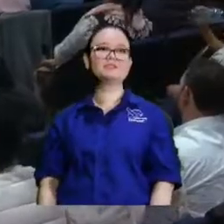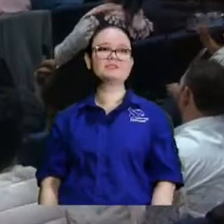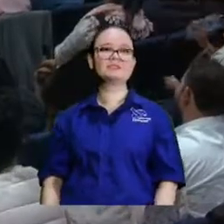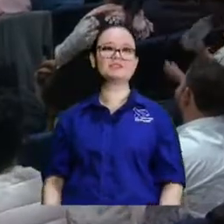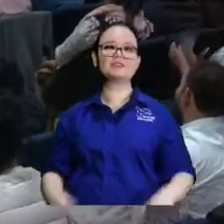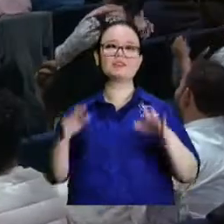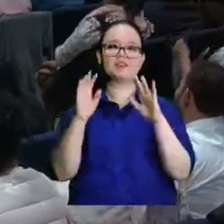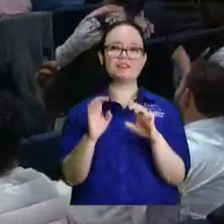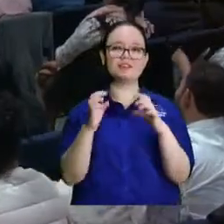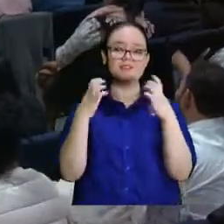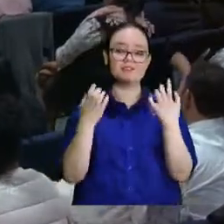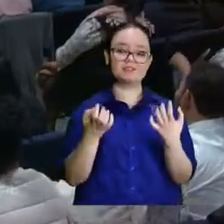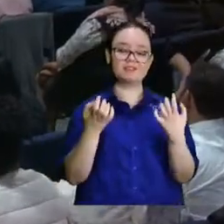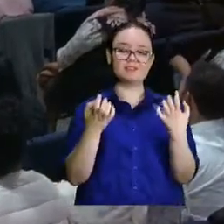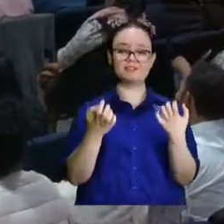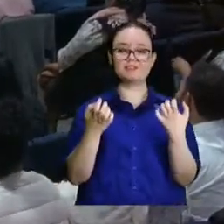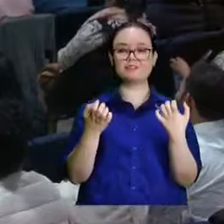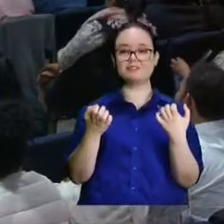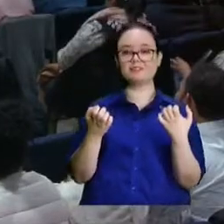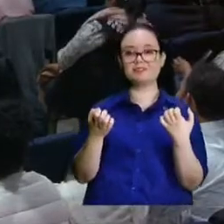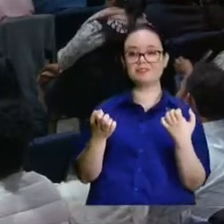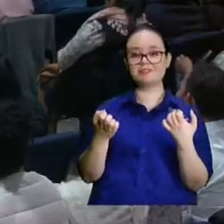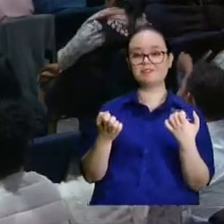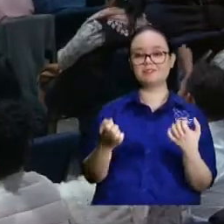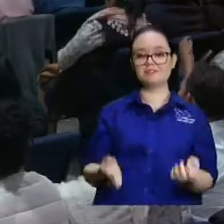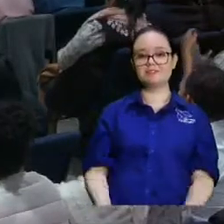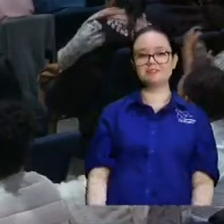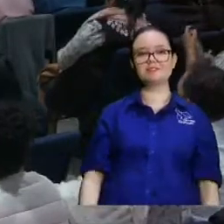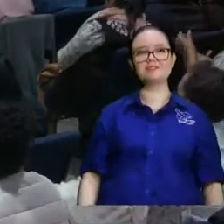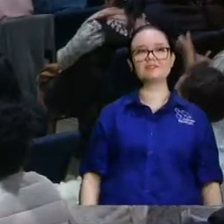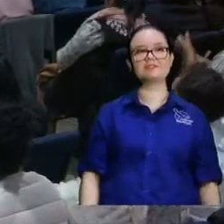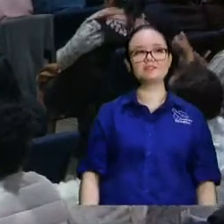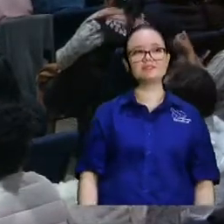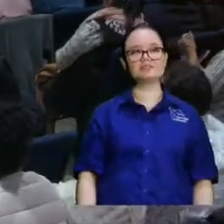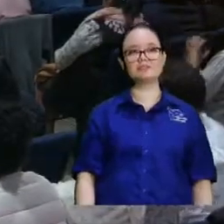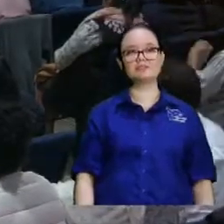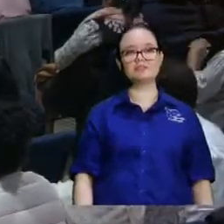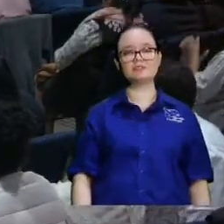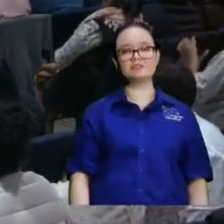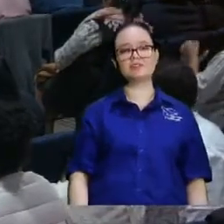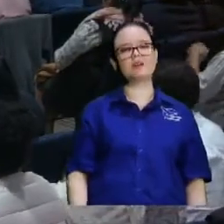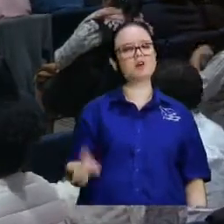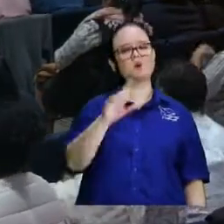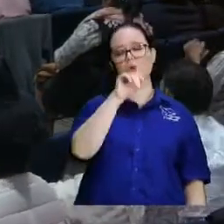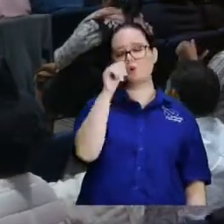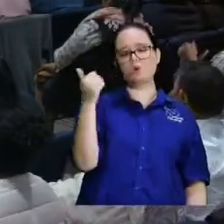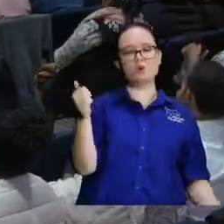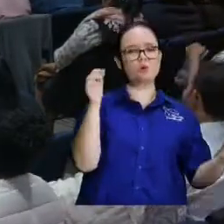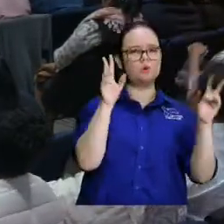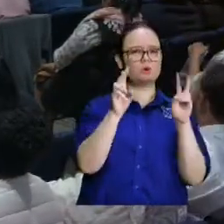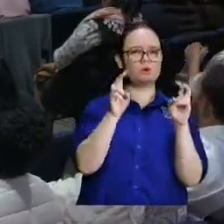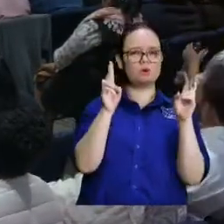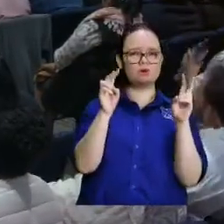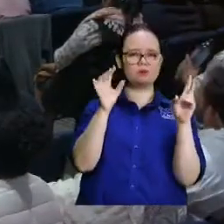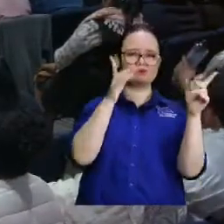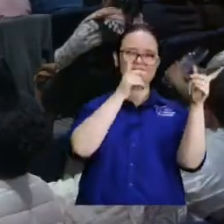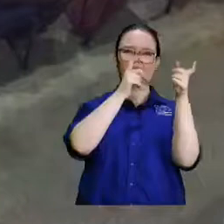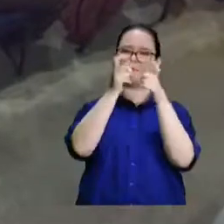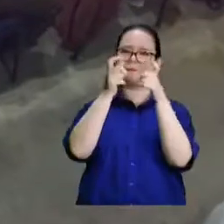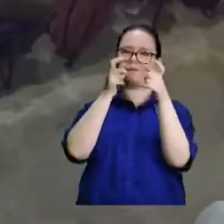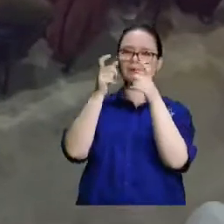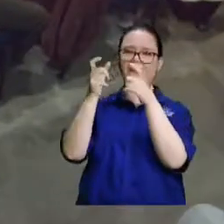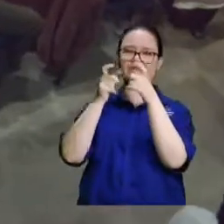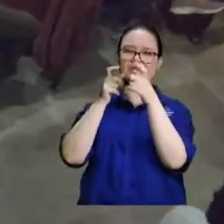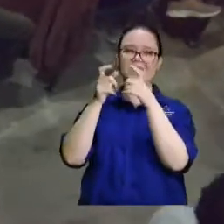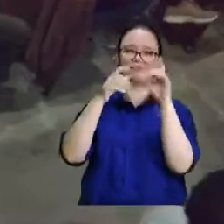el próximo tema se llama el planeta Nibiru ah porque ese es otro rollo el planeta Nibiru el planeta X y